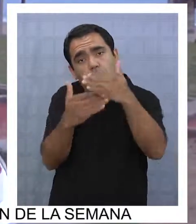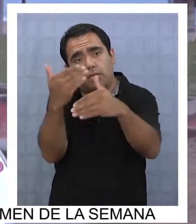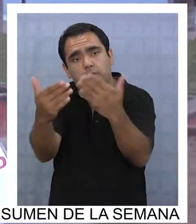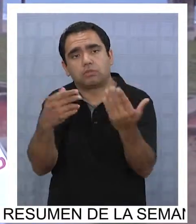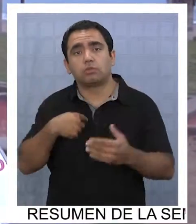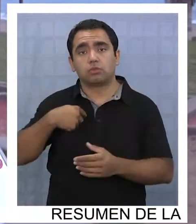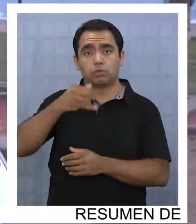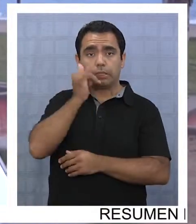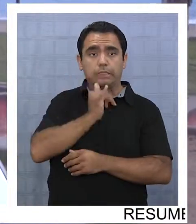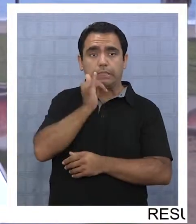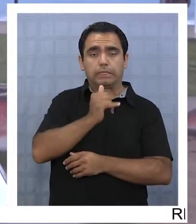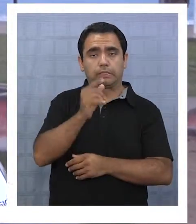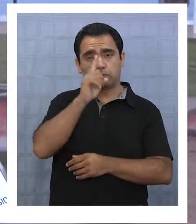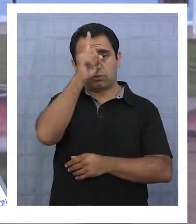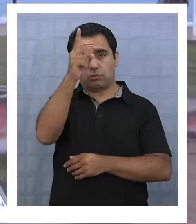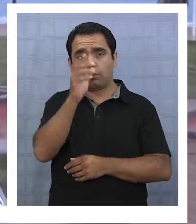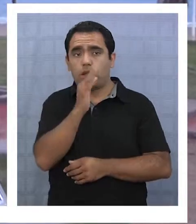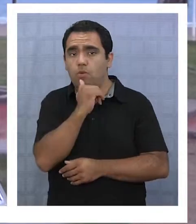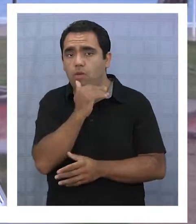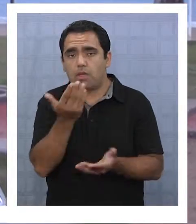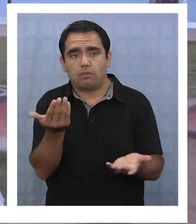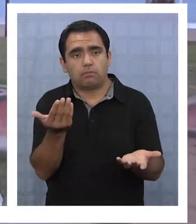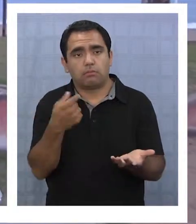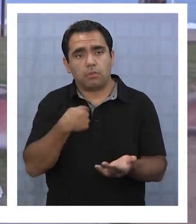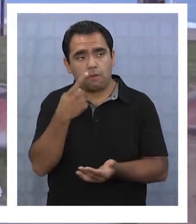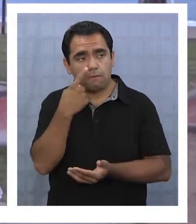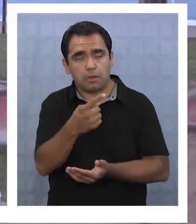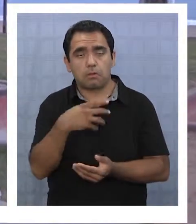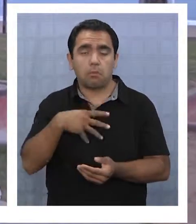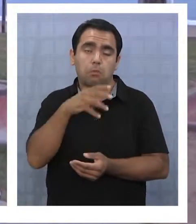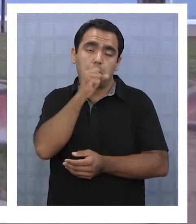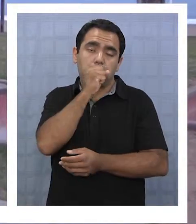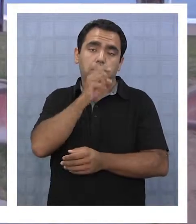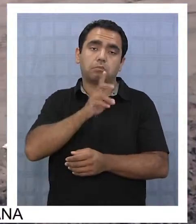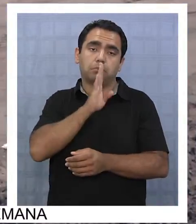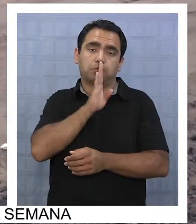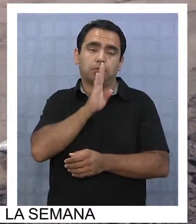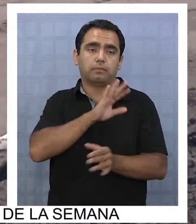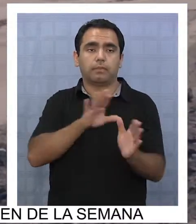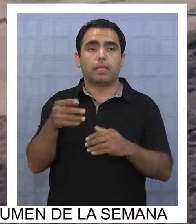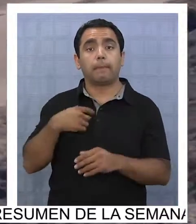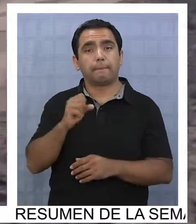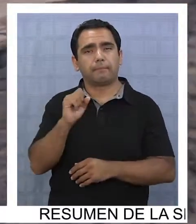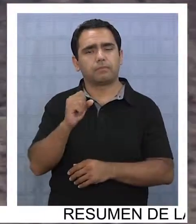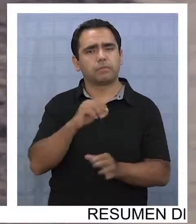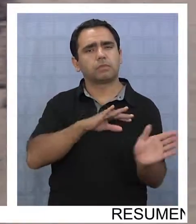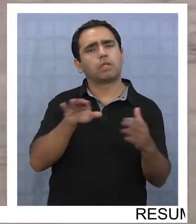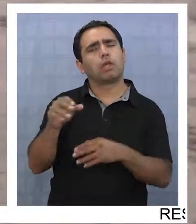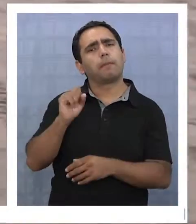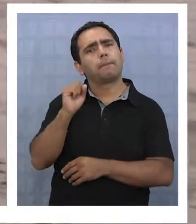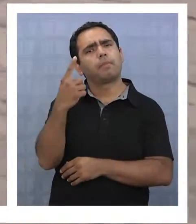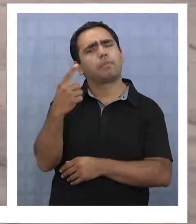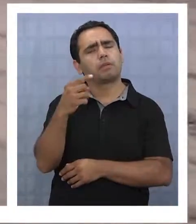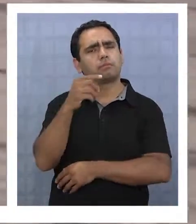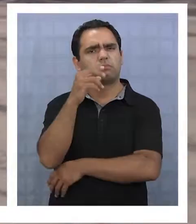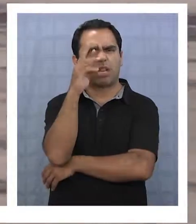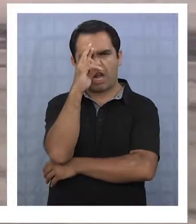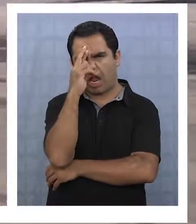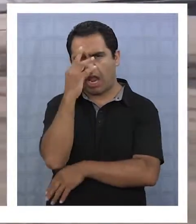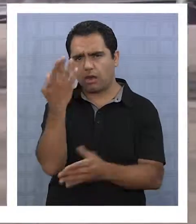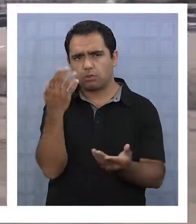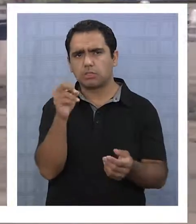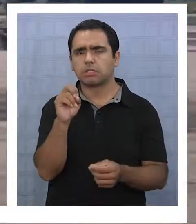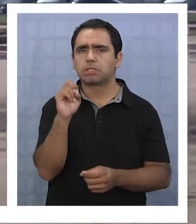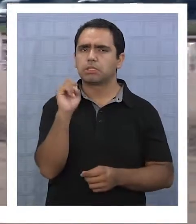Ahora parte el progreso. O sea, yo como Iquiqueño no estoy acostumbrado a este tipo de situaciones, pero sé que tengo que tolerarlo nada más. Primero, me extraña.